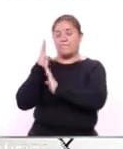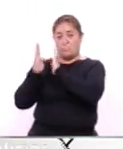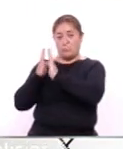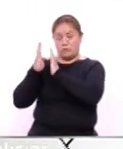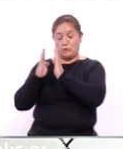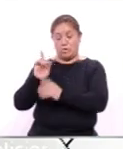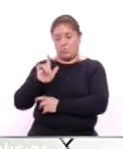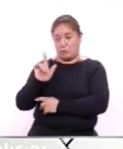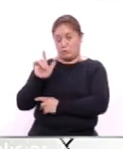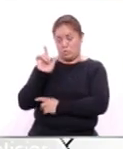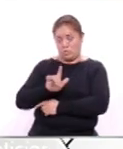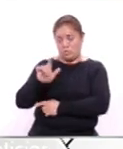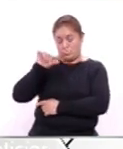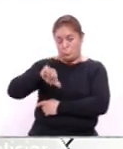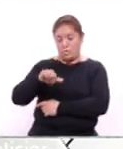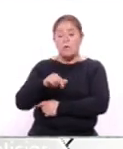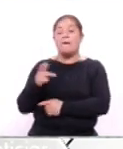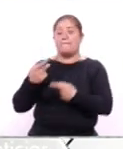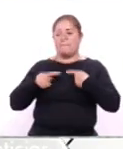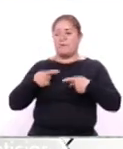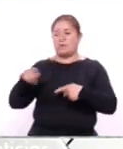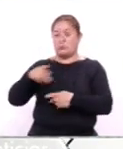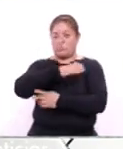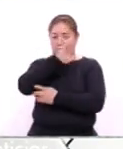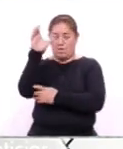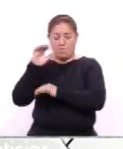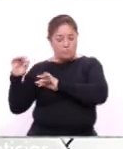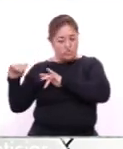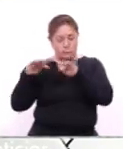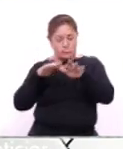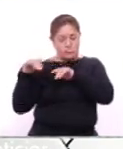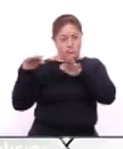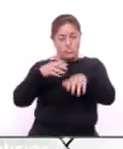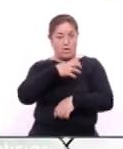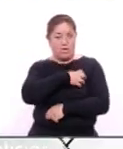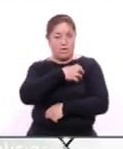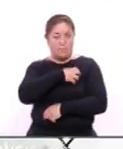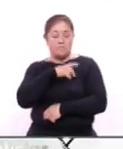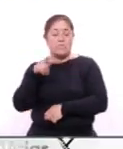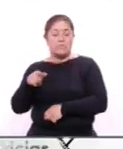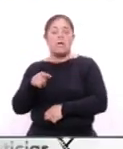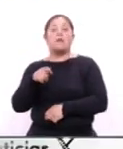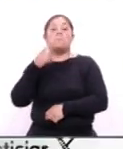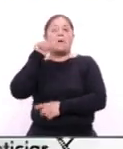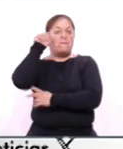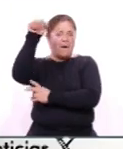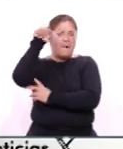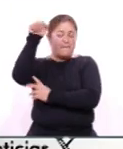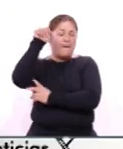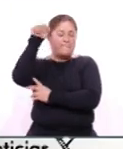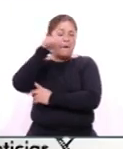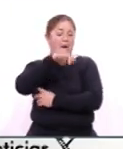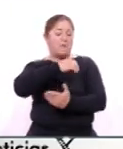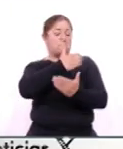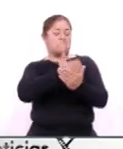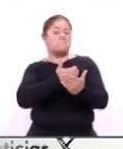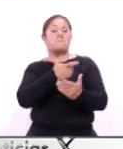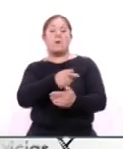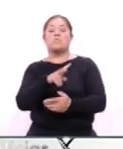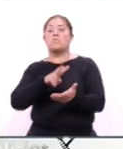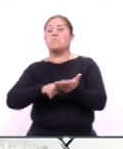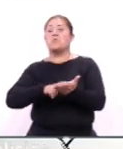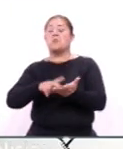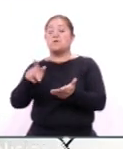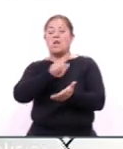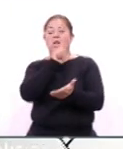agricultores de varios países acudieron en masa a la capital belga para protestar contra el Pacto Verde y las leyes agrarias